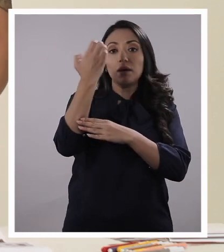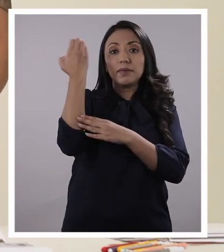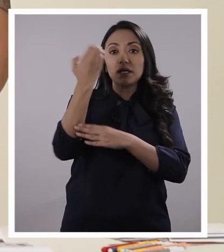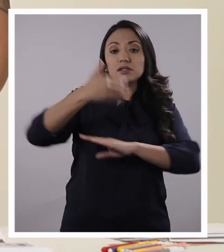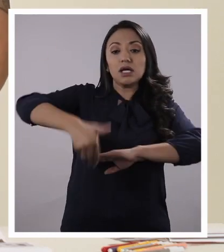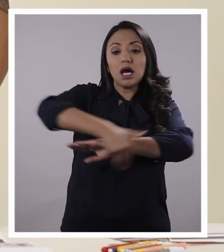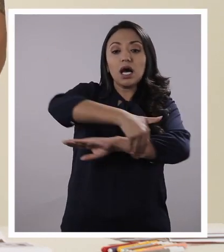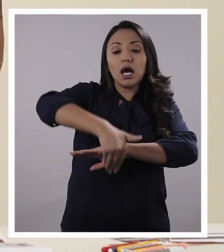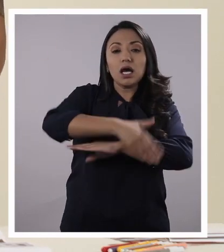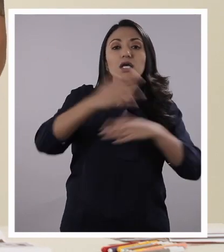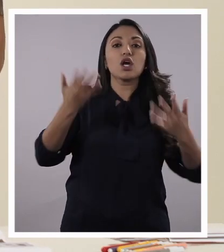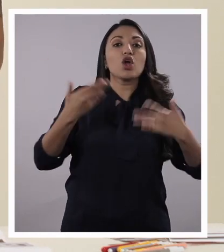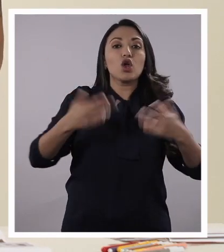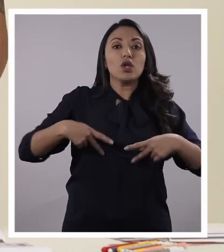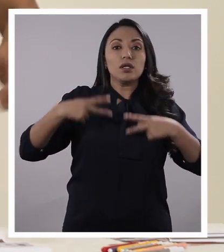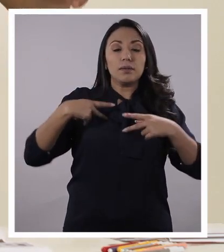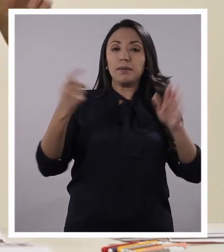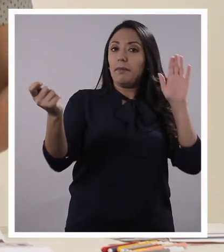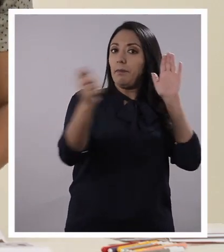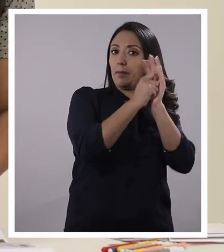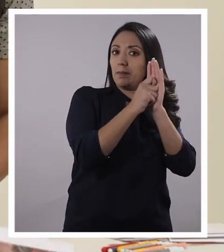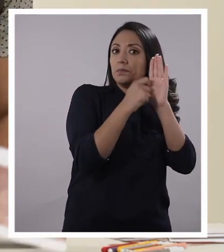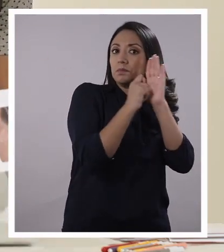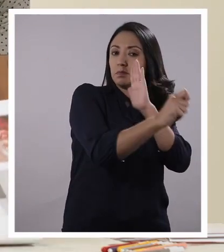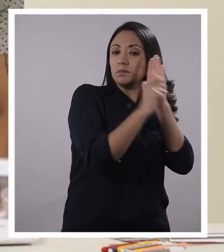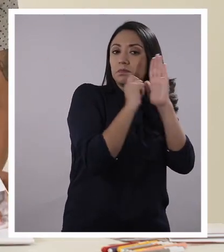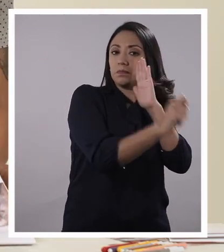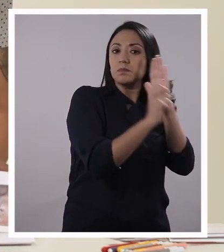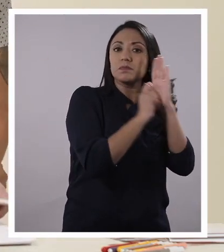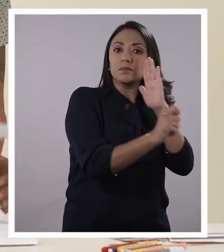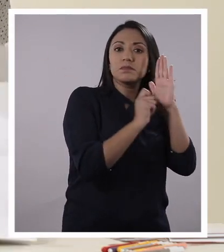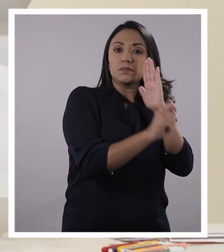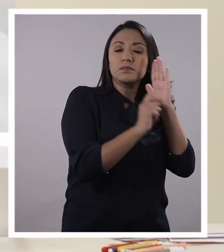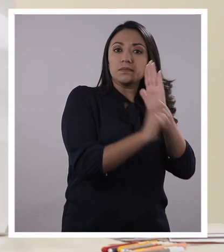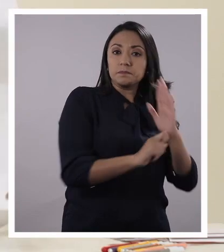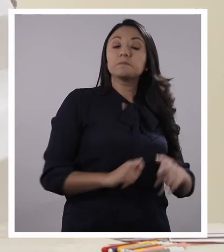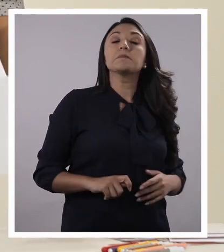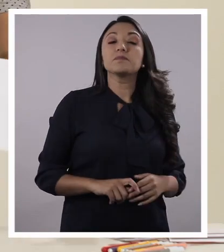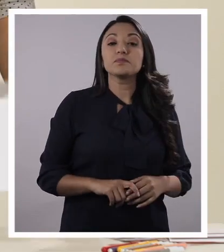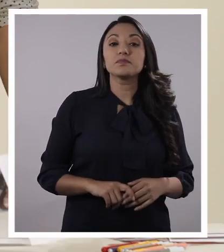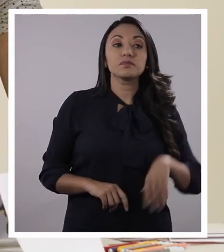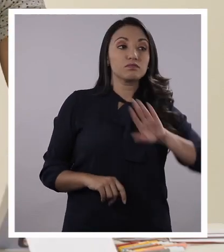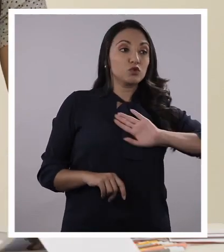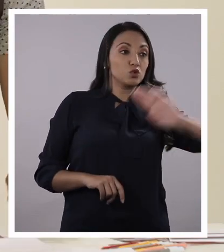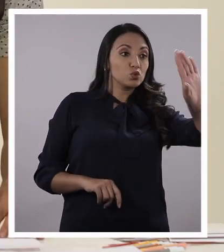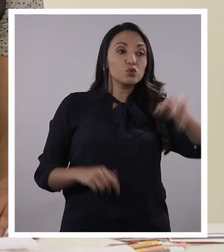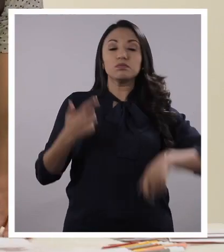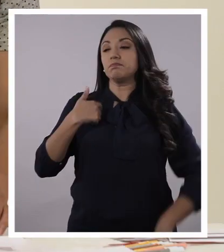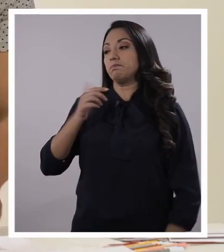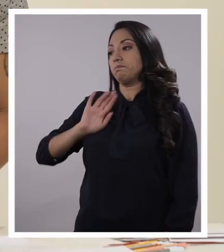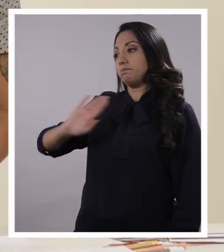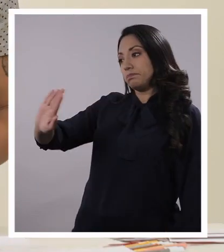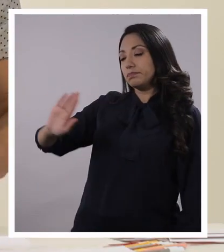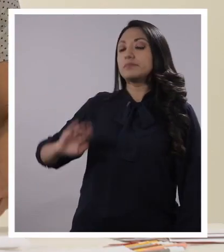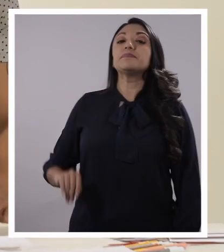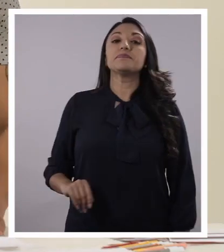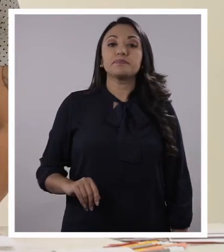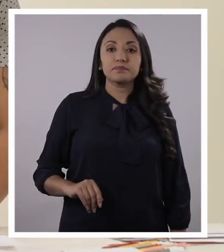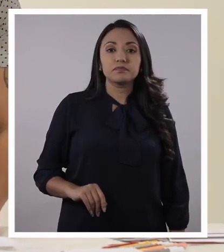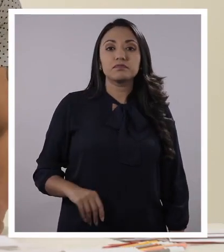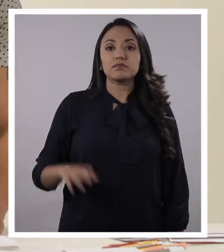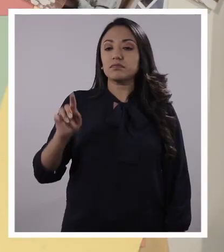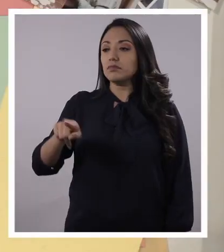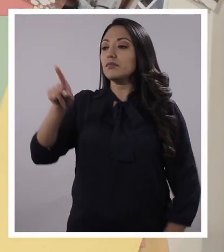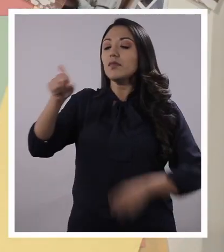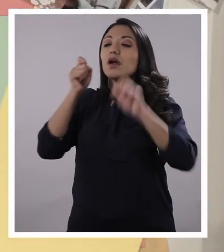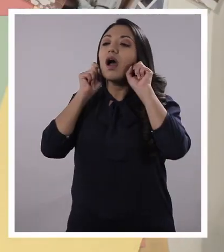dirección, ¿dónde viven? Y eso lo ponemos aquí. Y eso vamos a escribir. Ya. Entonces, a ver, tú vas a escribir lo tuyo. Vamos a empezar, profe. Ya. A ver. Ella